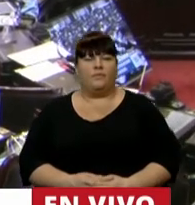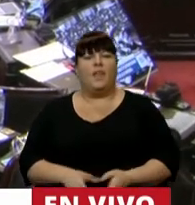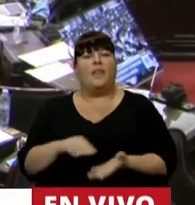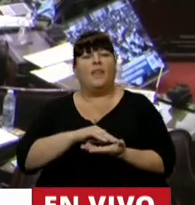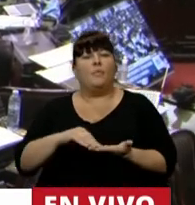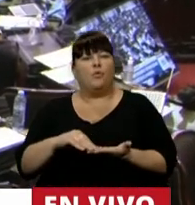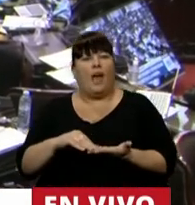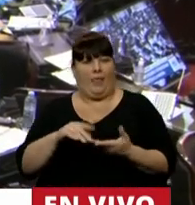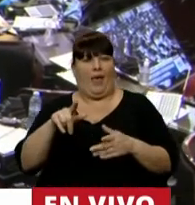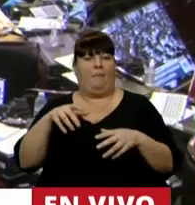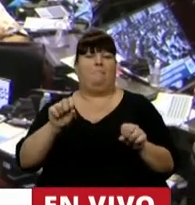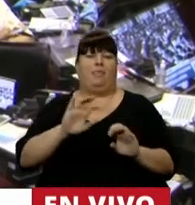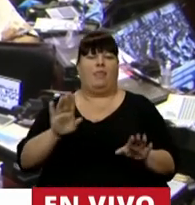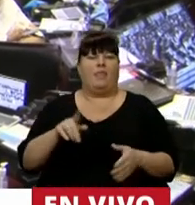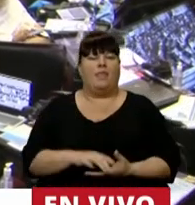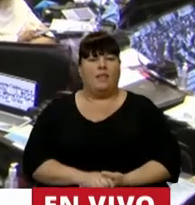Diputada, ahí está.